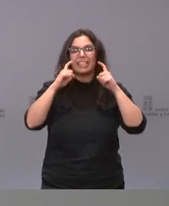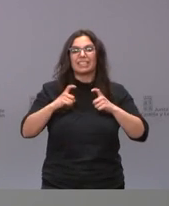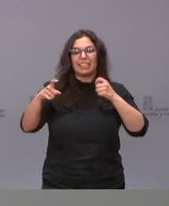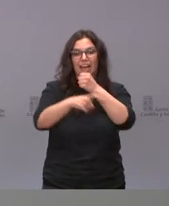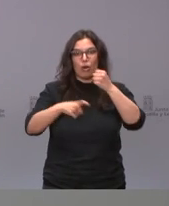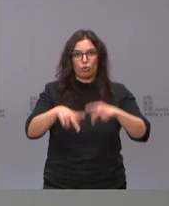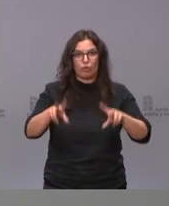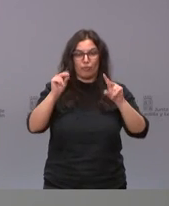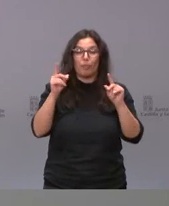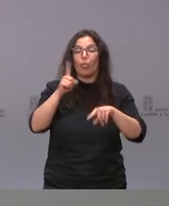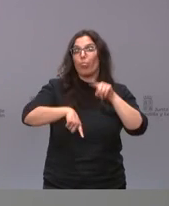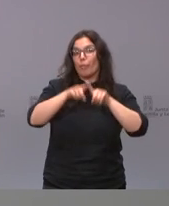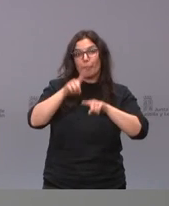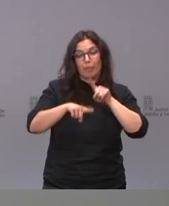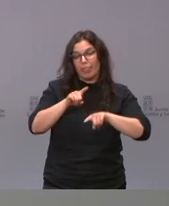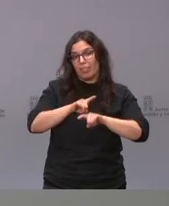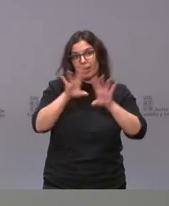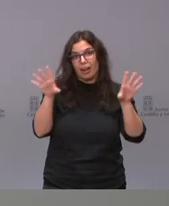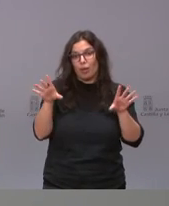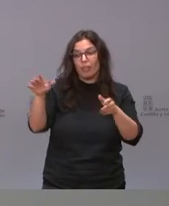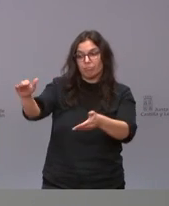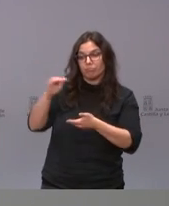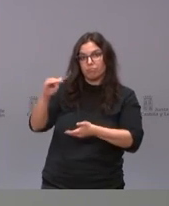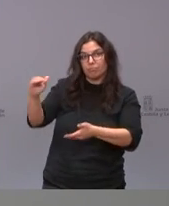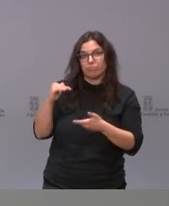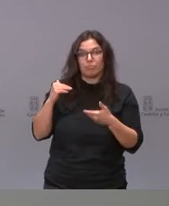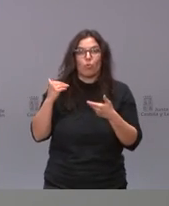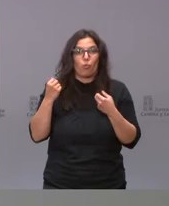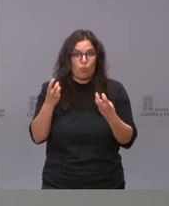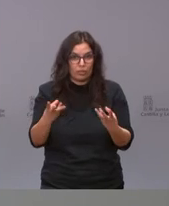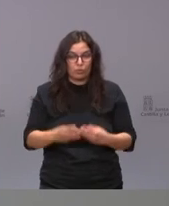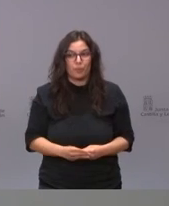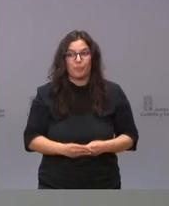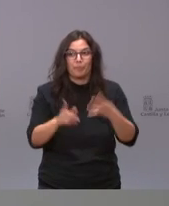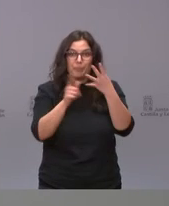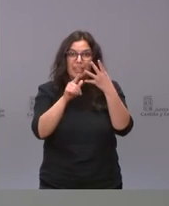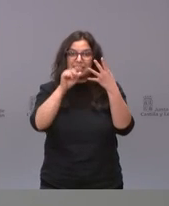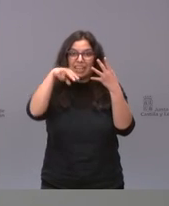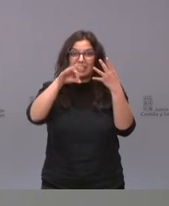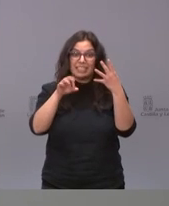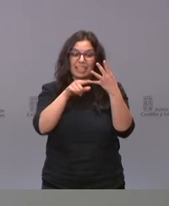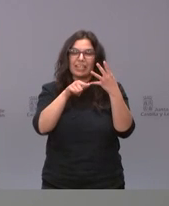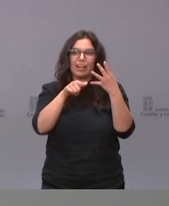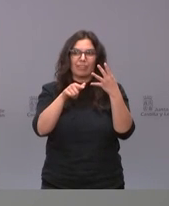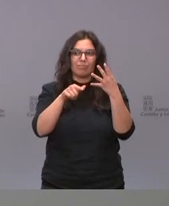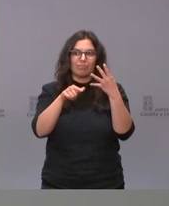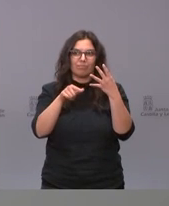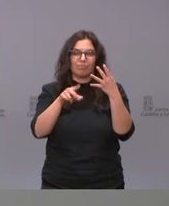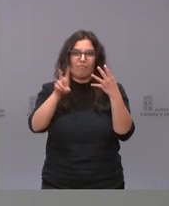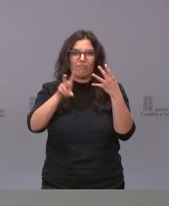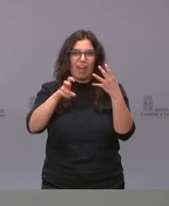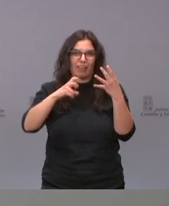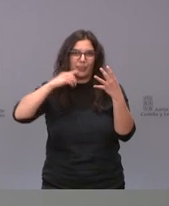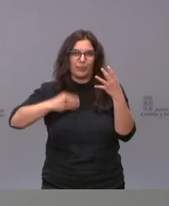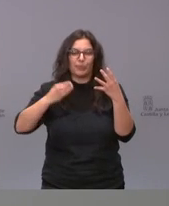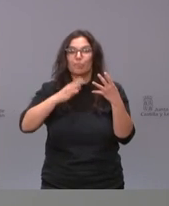evidentemente va a depender claramente de las vacunas Janssen es una vacuna que va a aportar yo creo que mucho sobre todo si